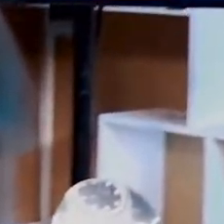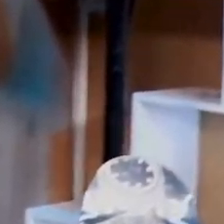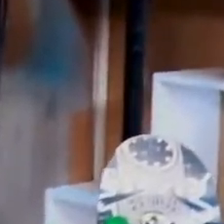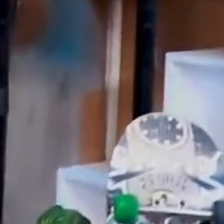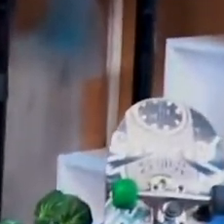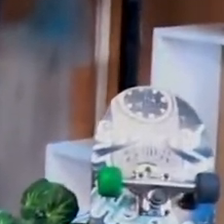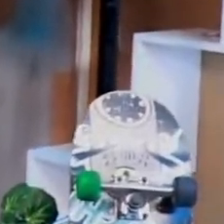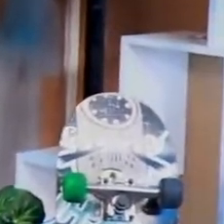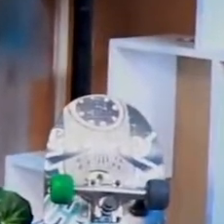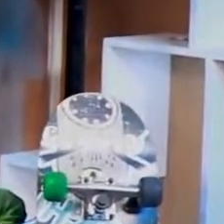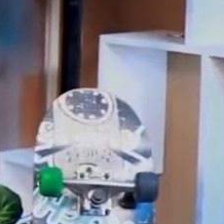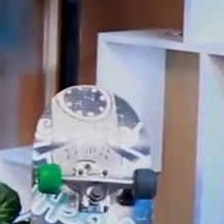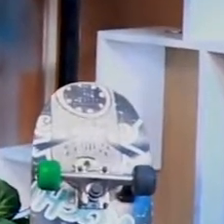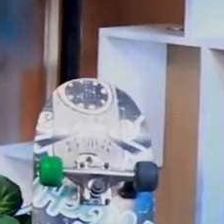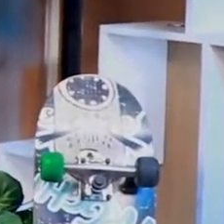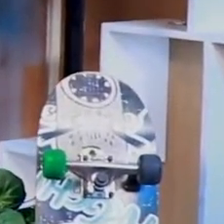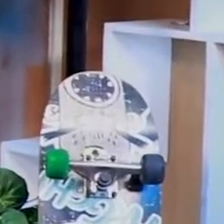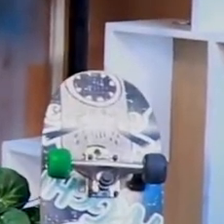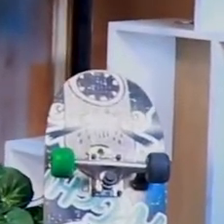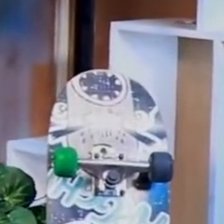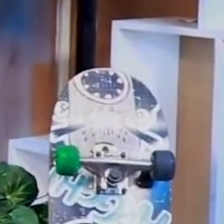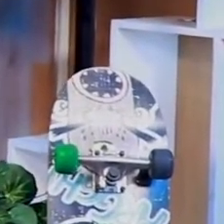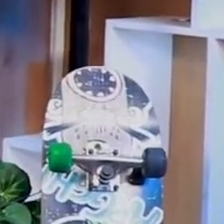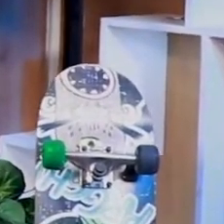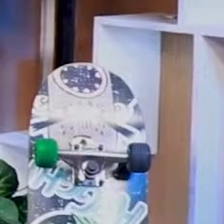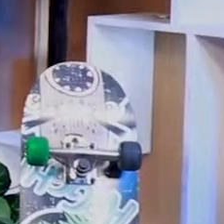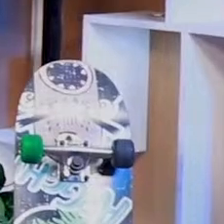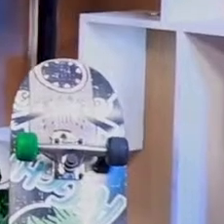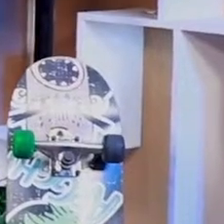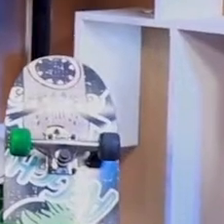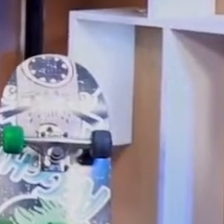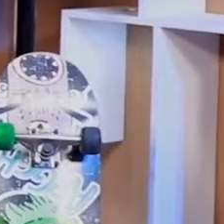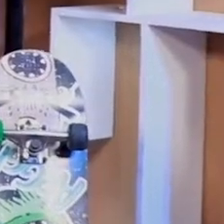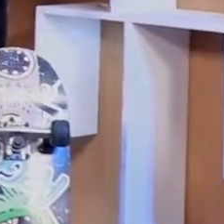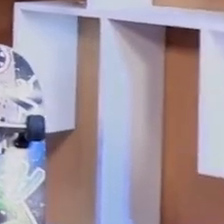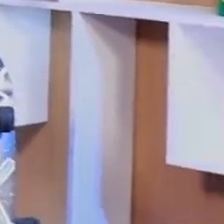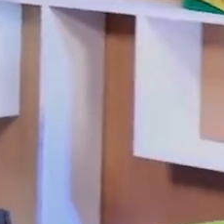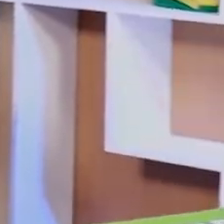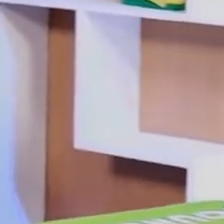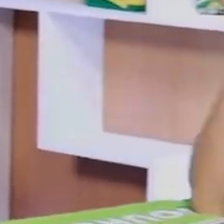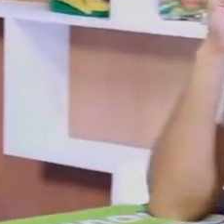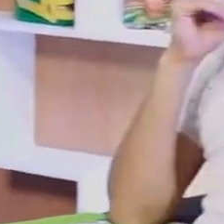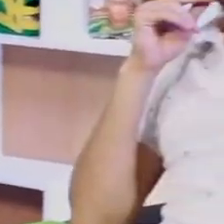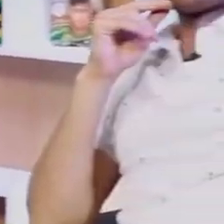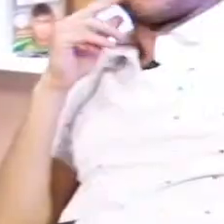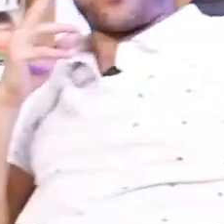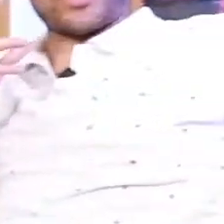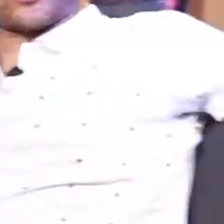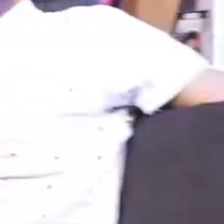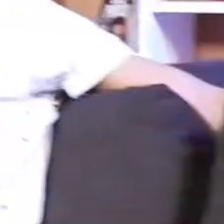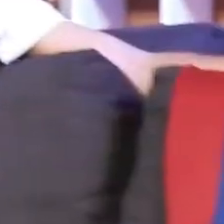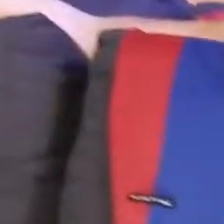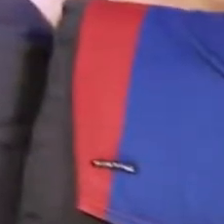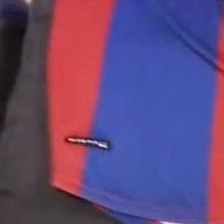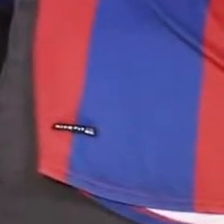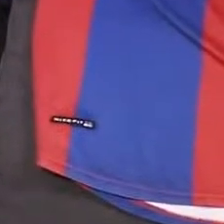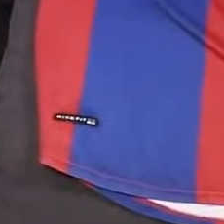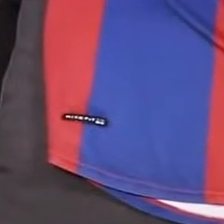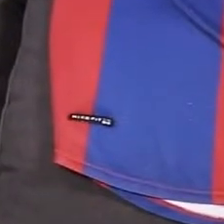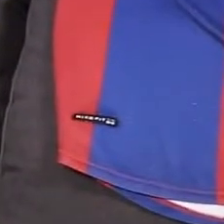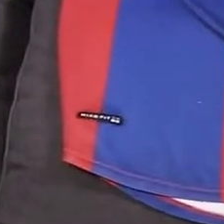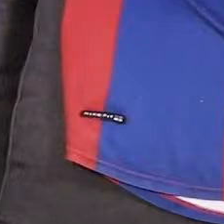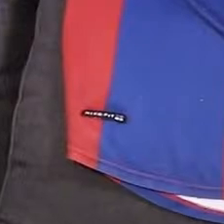La pasión de los deportes no solo está en los grandes estadios, está en cada cancha, cada calle, en cada barrio y aquí en Capital 21. Por eso nosotros